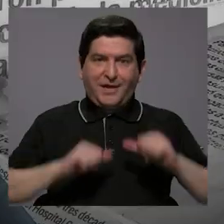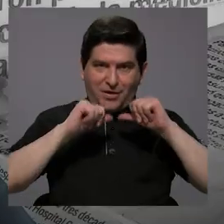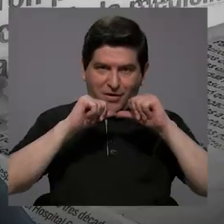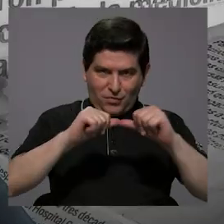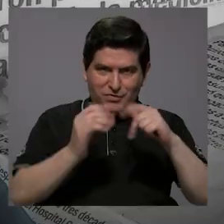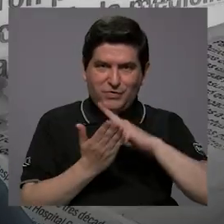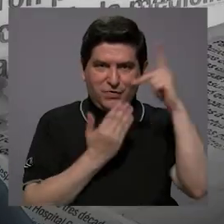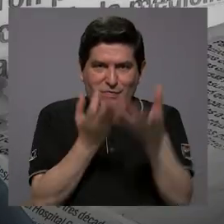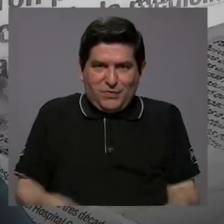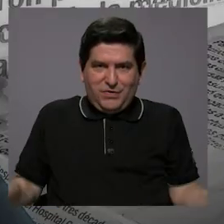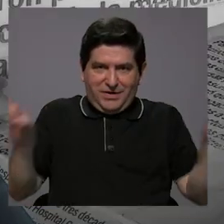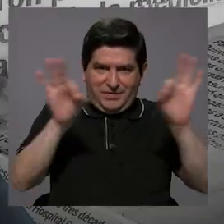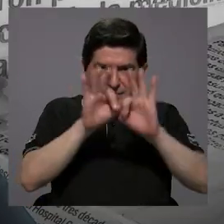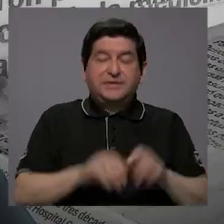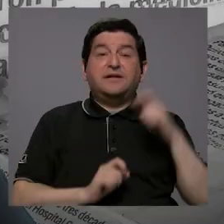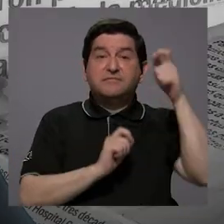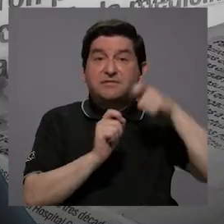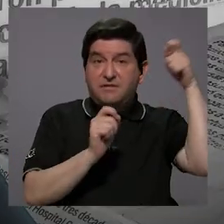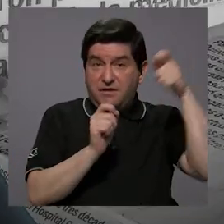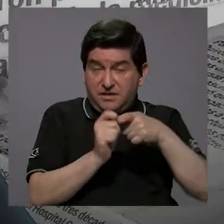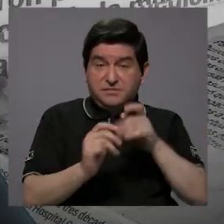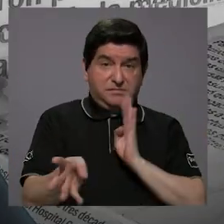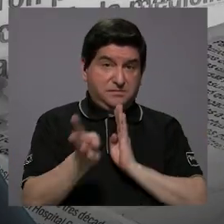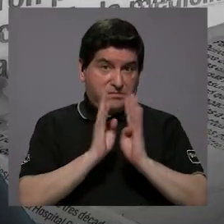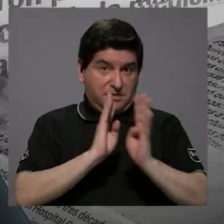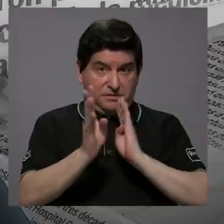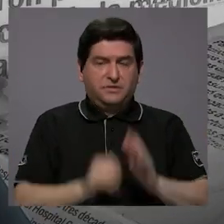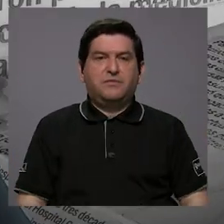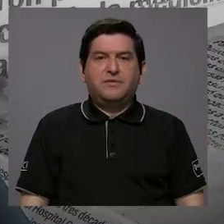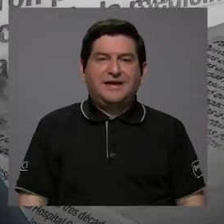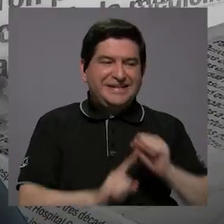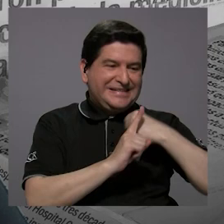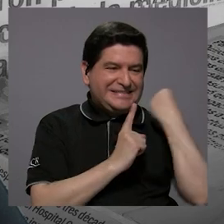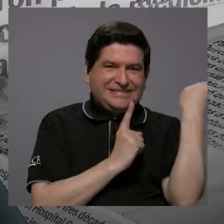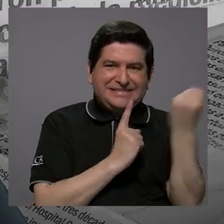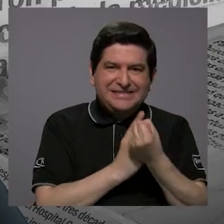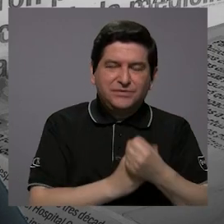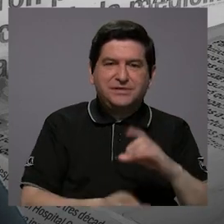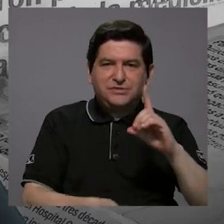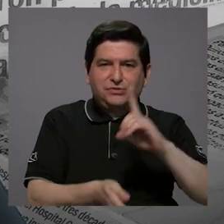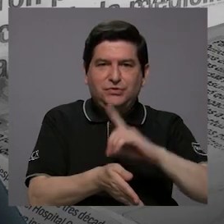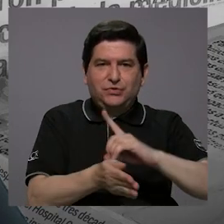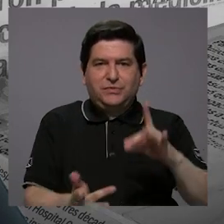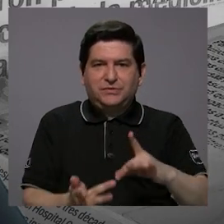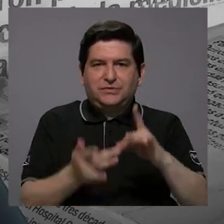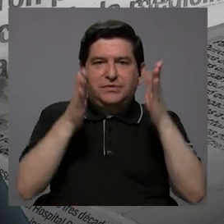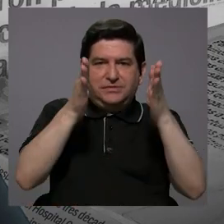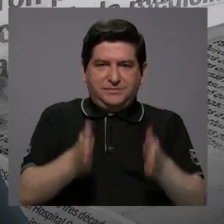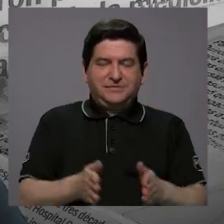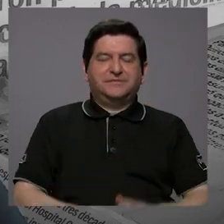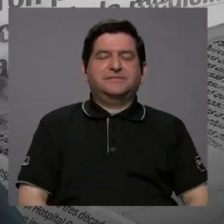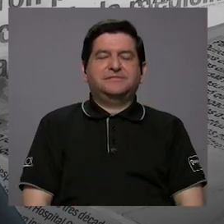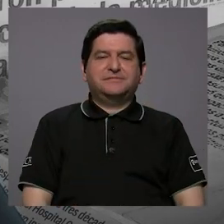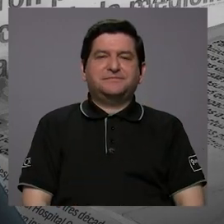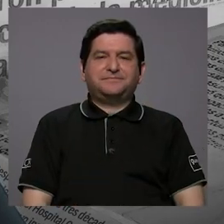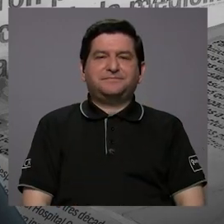Continuamos con lo que importa y precisamente estamos hablando sobre la situación de los médicos especialistas